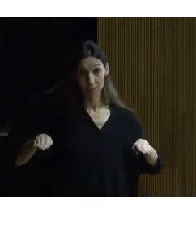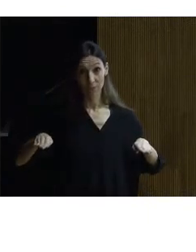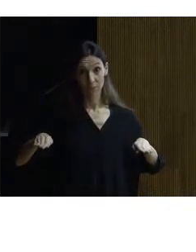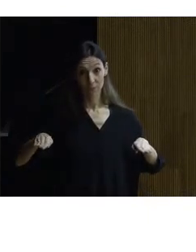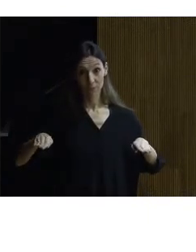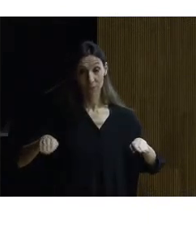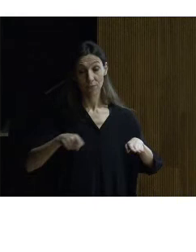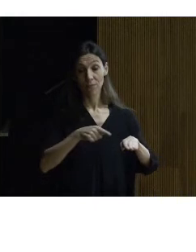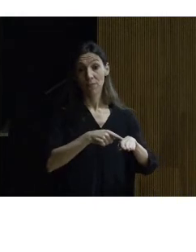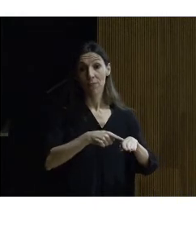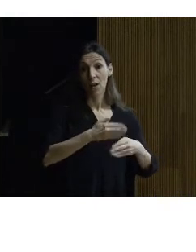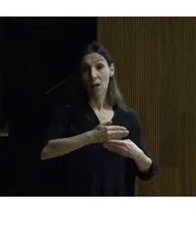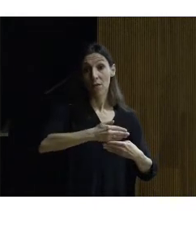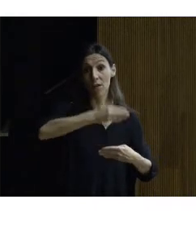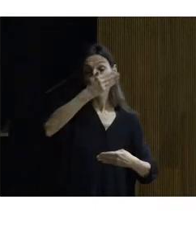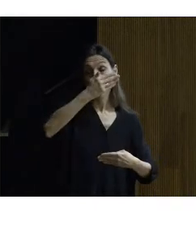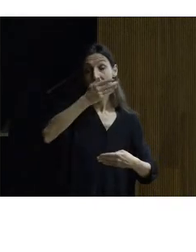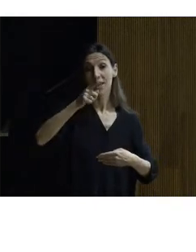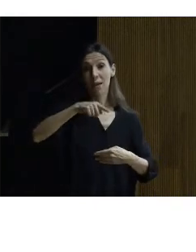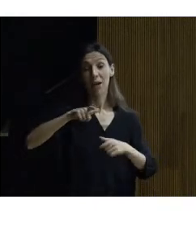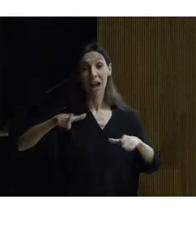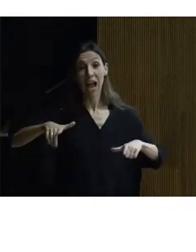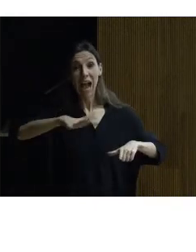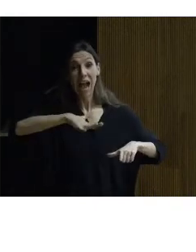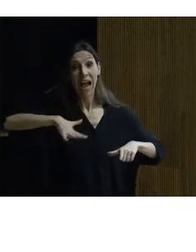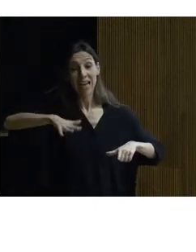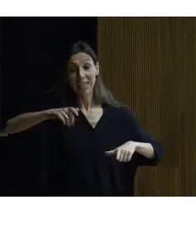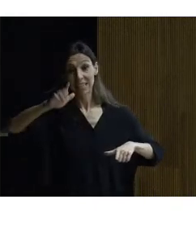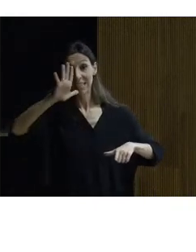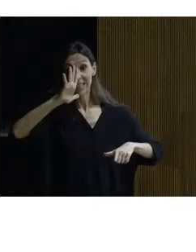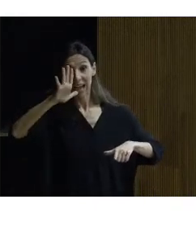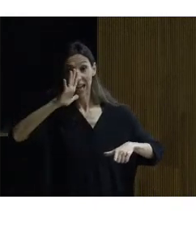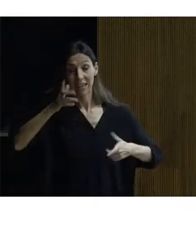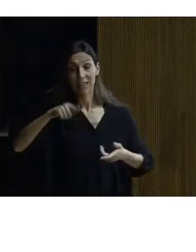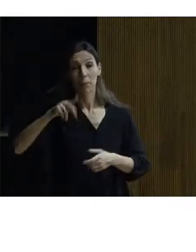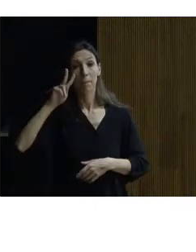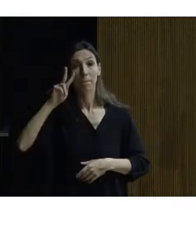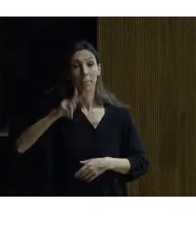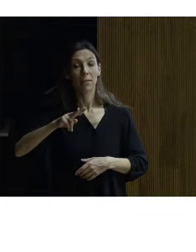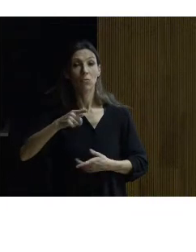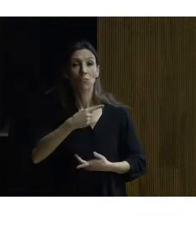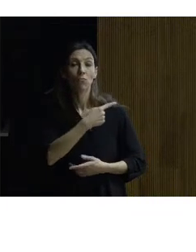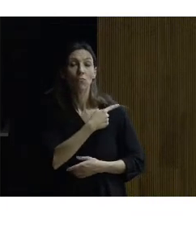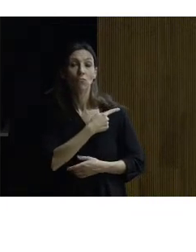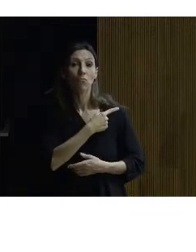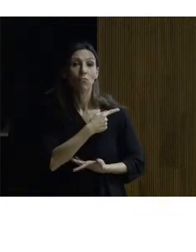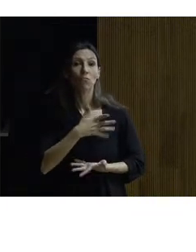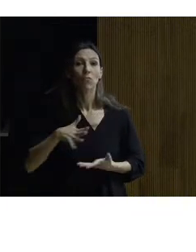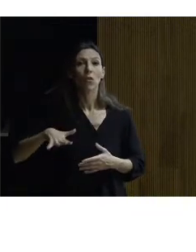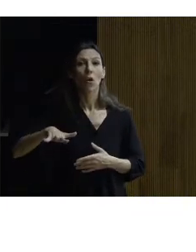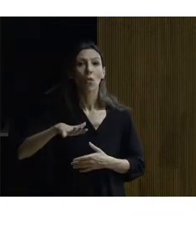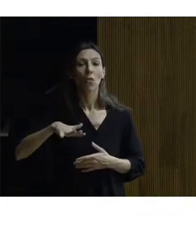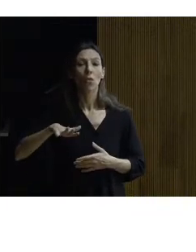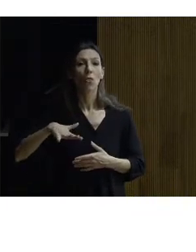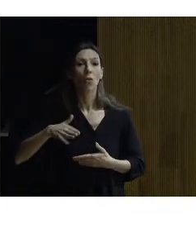el estanque al que acabo de referirme y vemos el lateral también lanzado de la